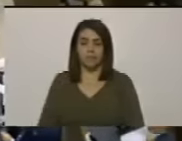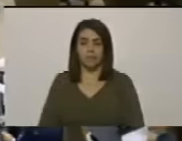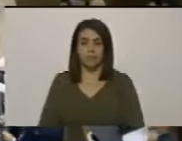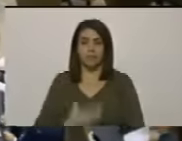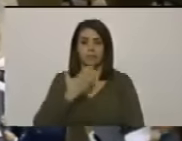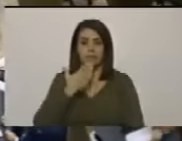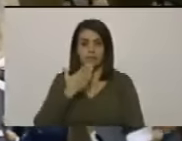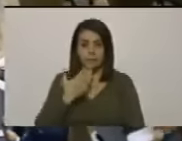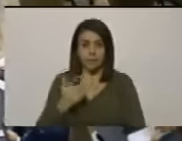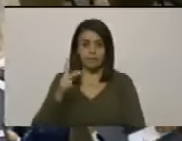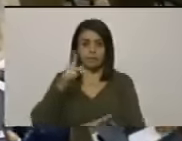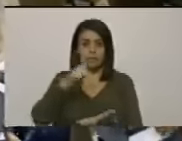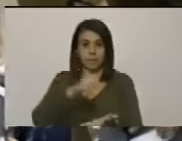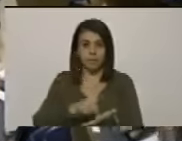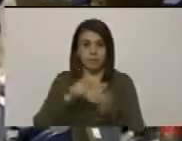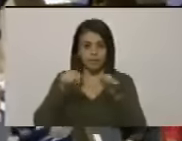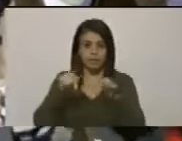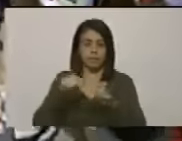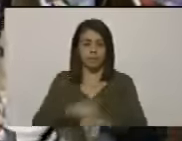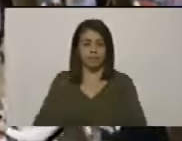solicita la tribuna de oradores se le concede